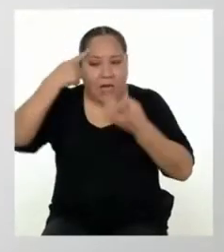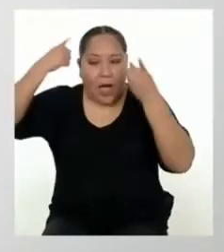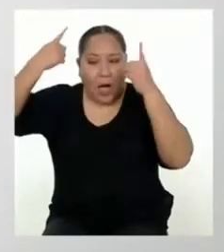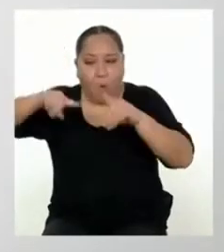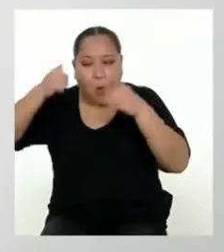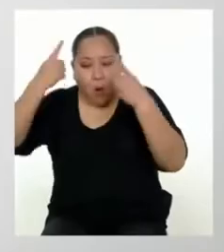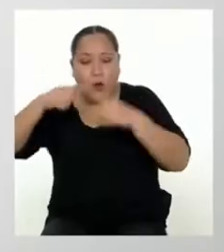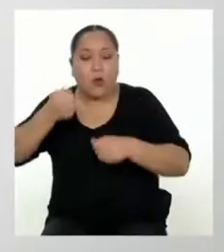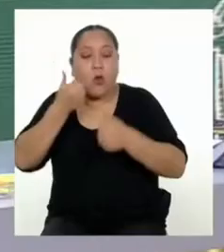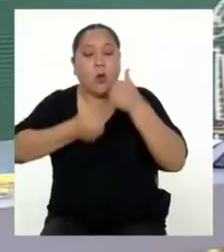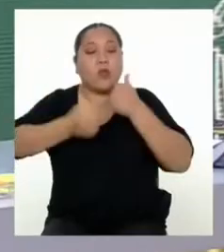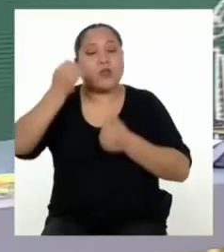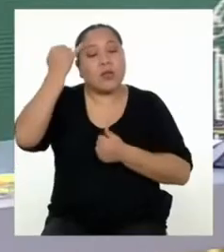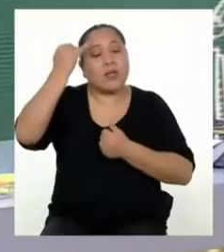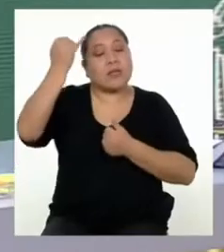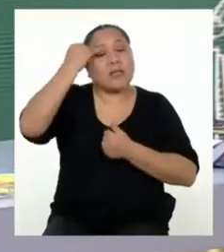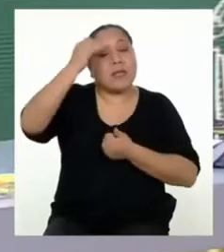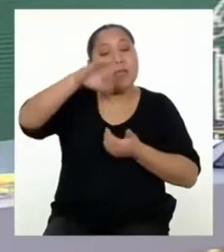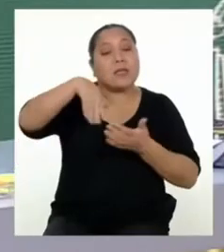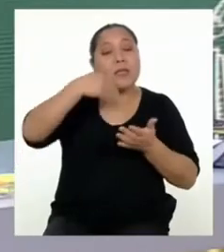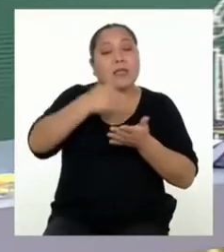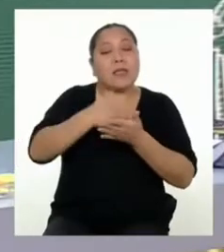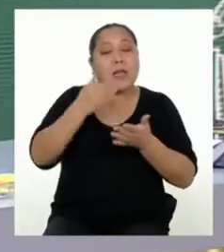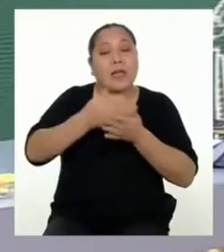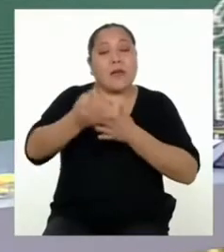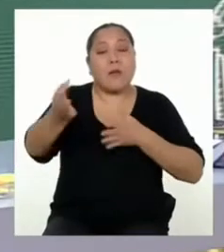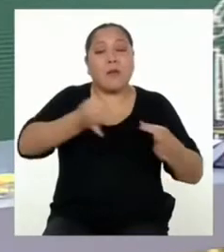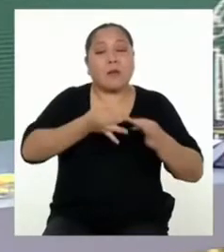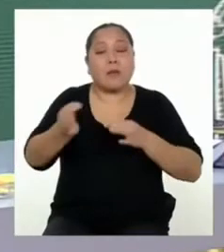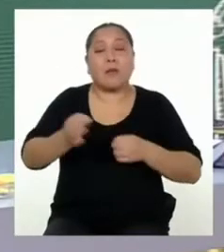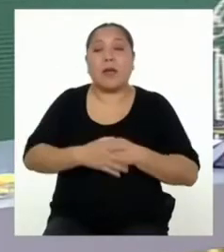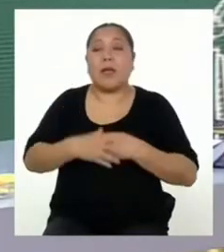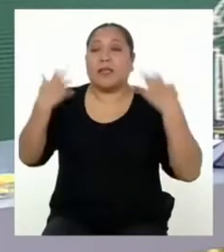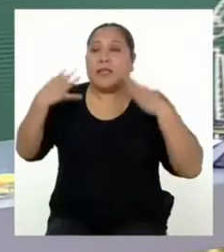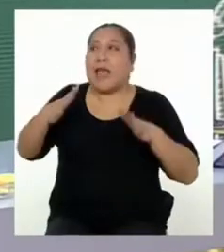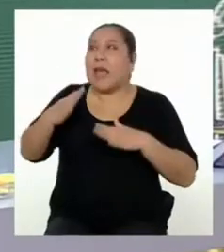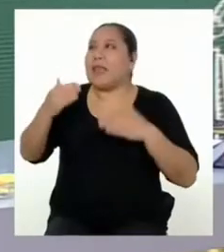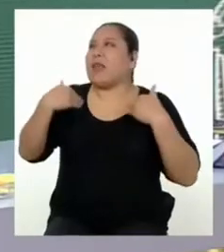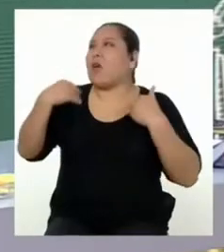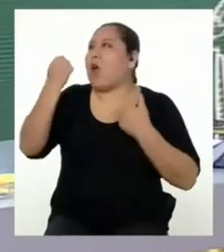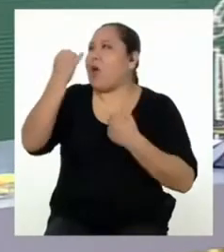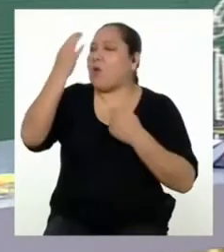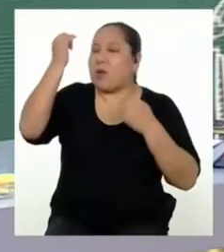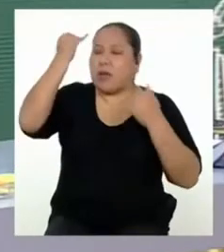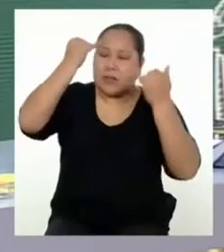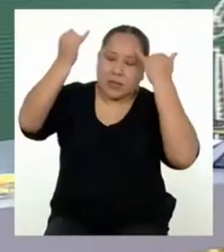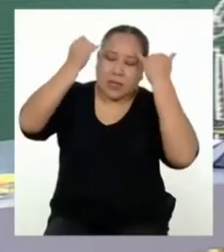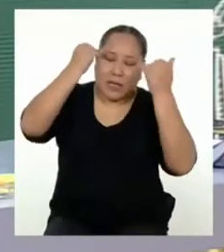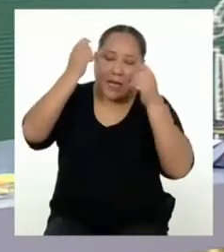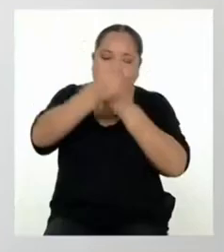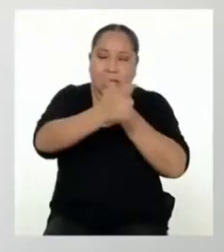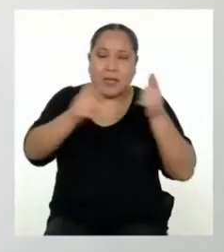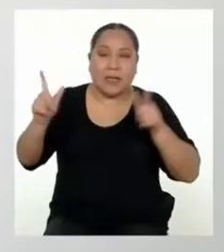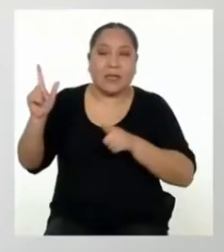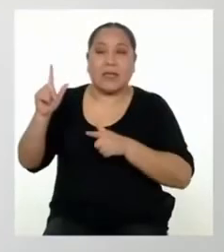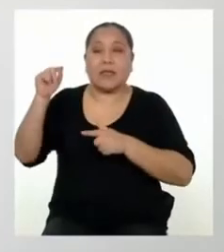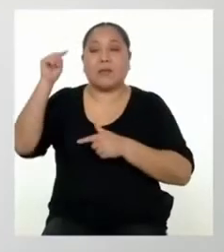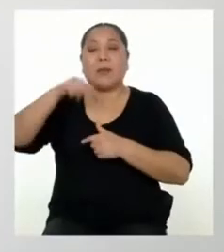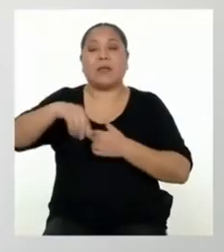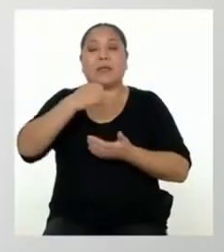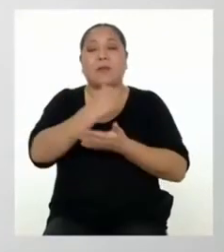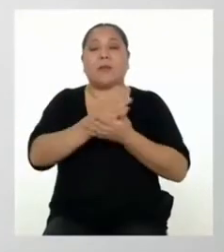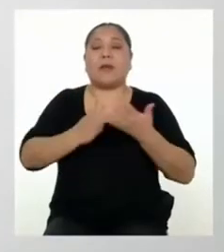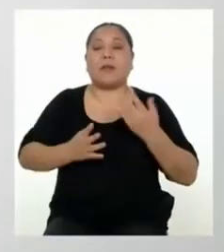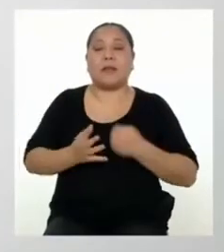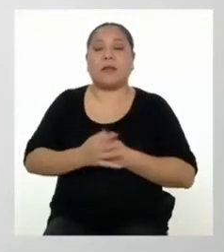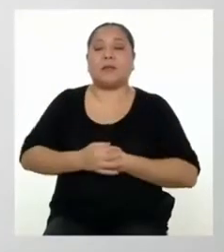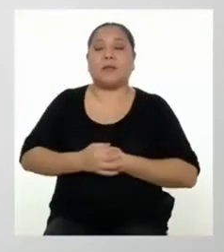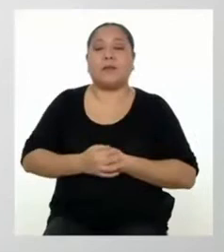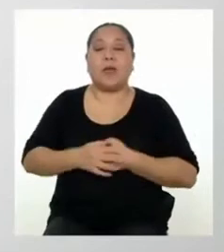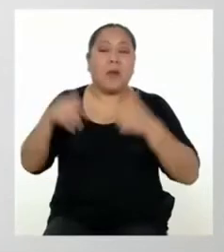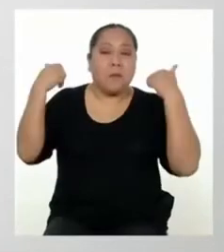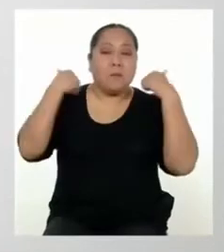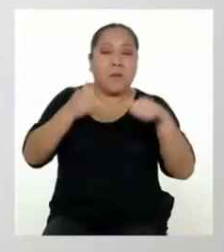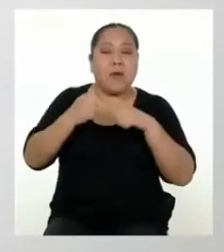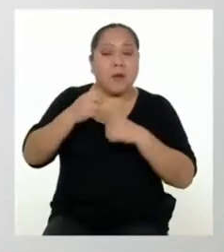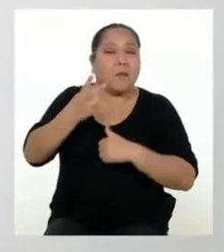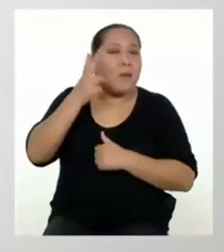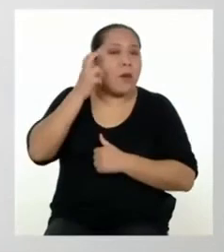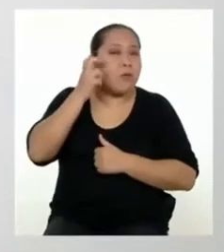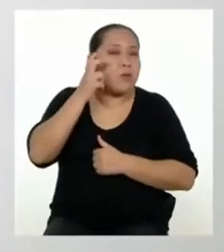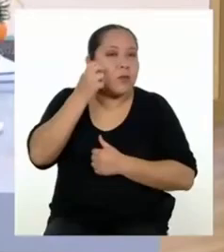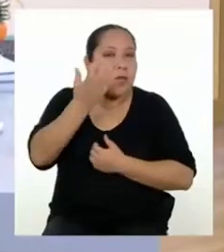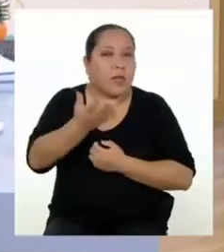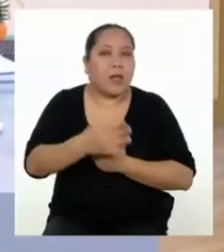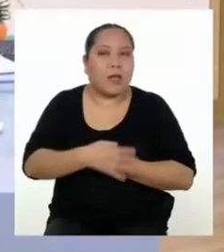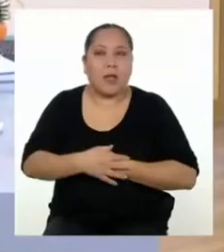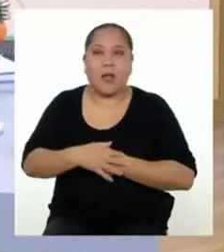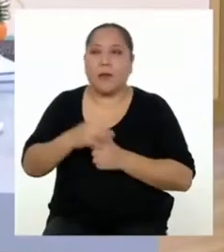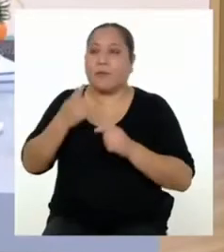vamos a usar para describirla. ¡Genial! De hecho, ya tenía algunas ideas listas para este punto. Eso es excelente. Me encantaría